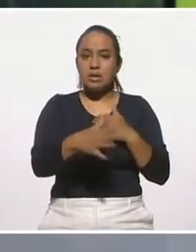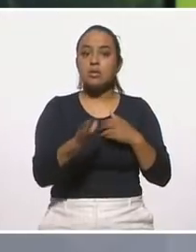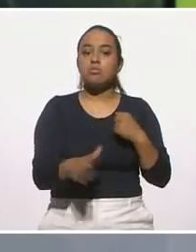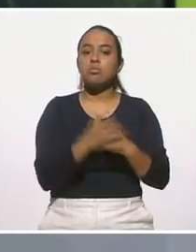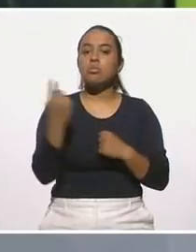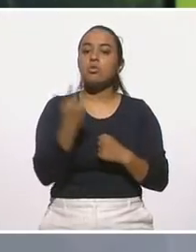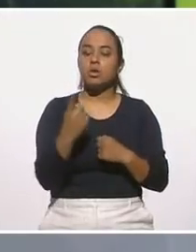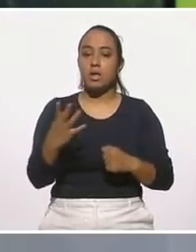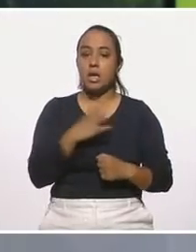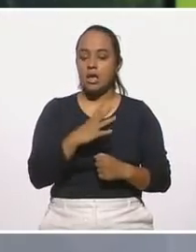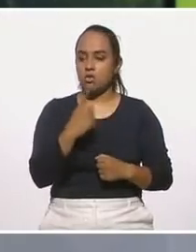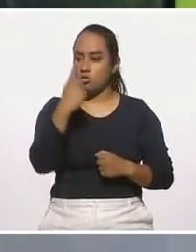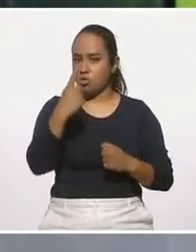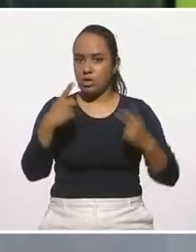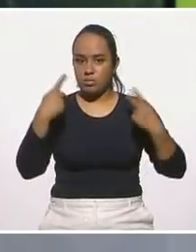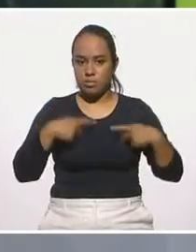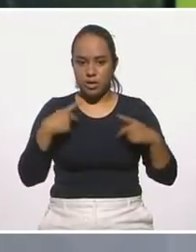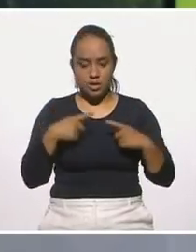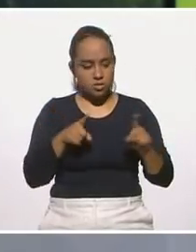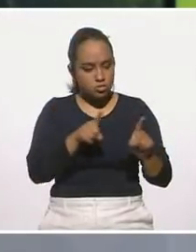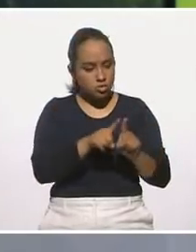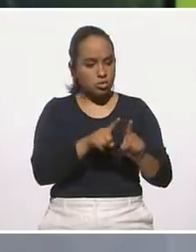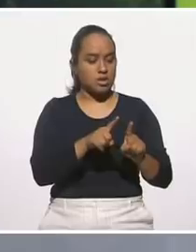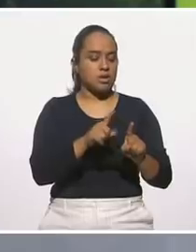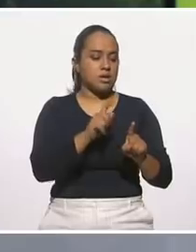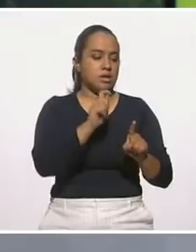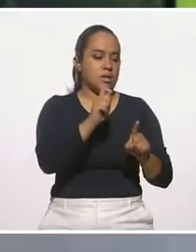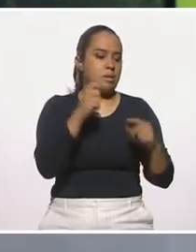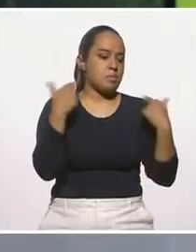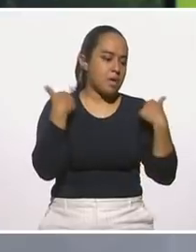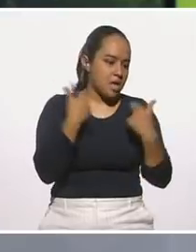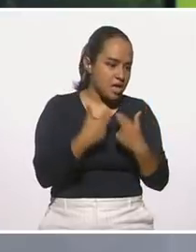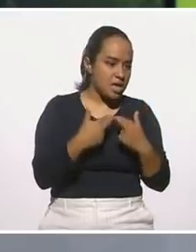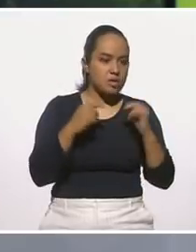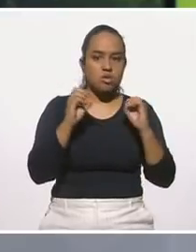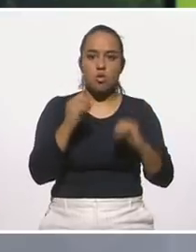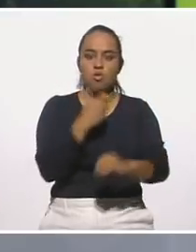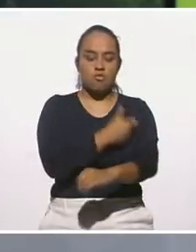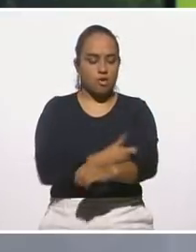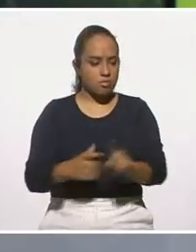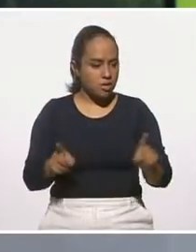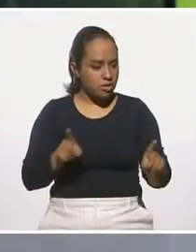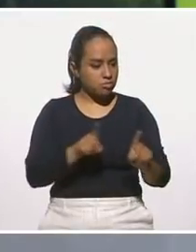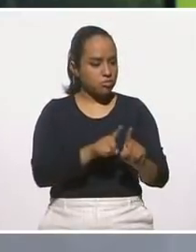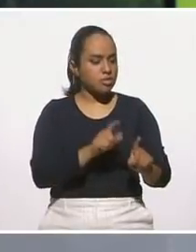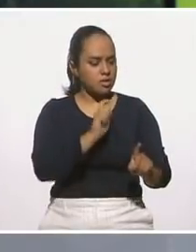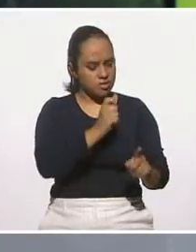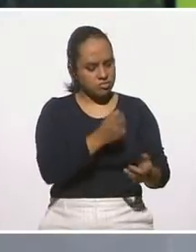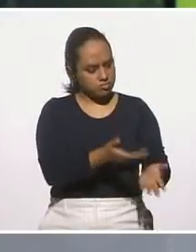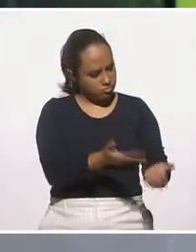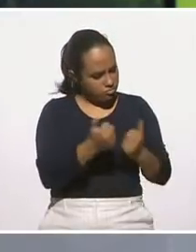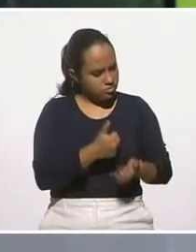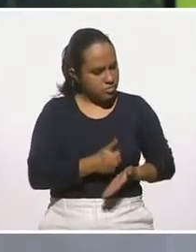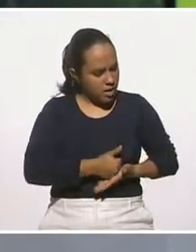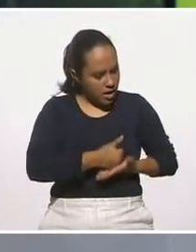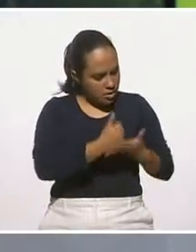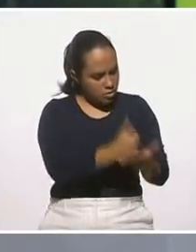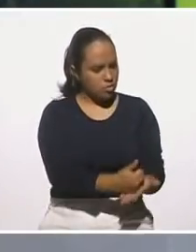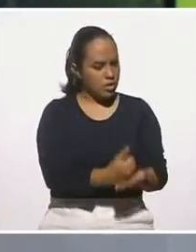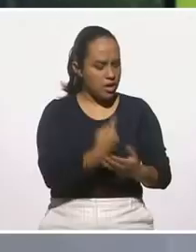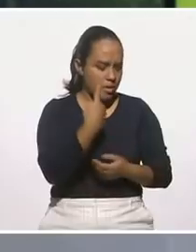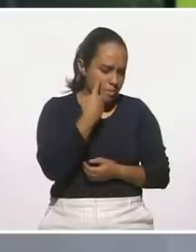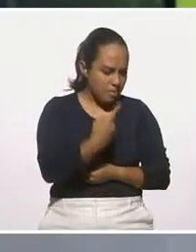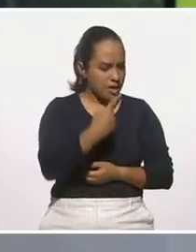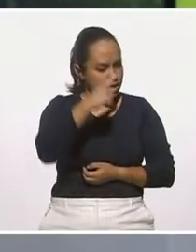maestro, este familiar significativo que te dio la mano, que te